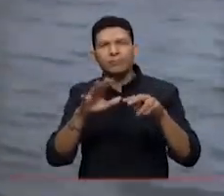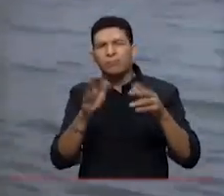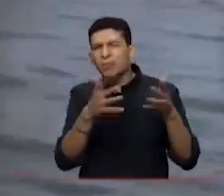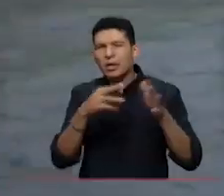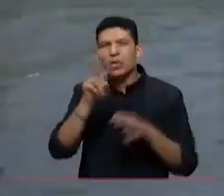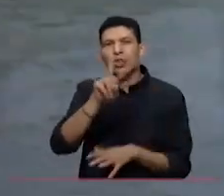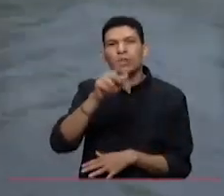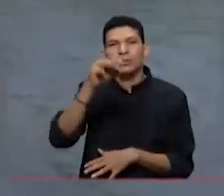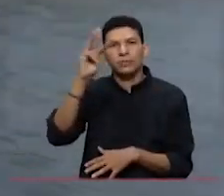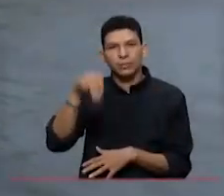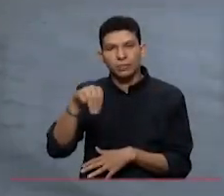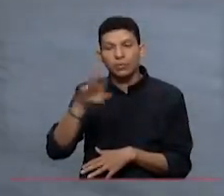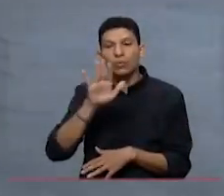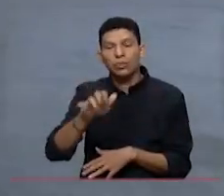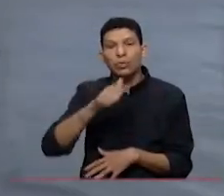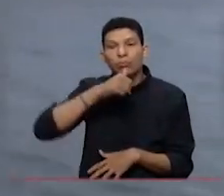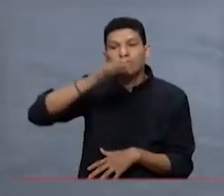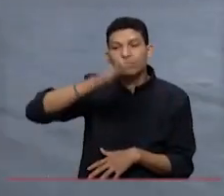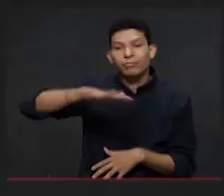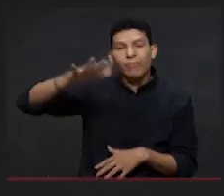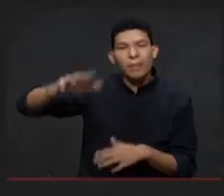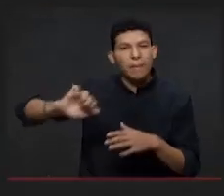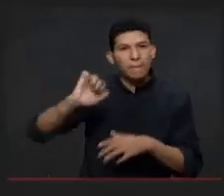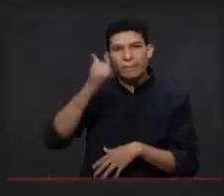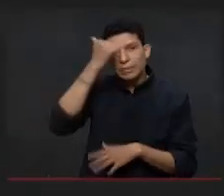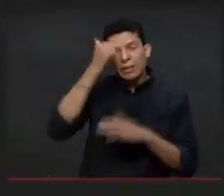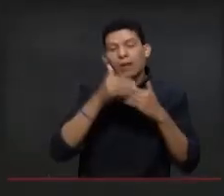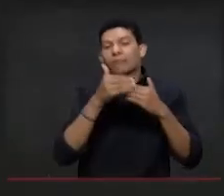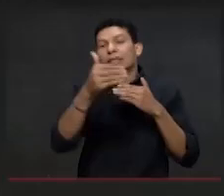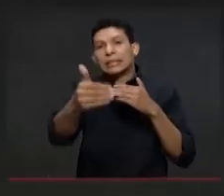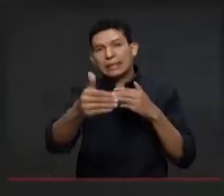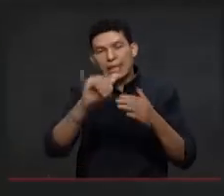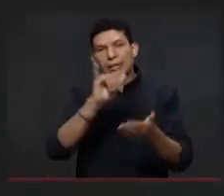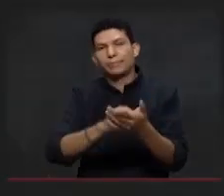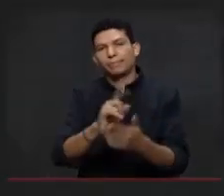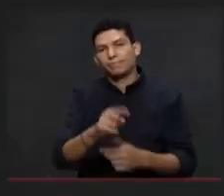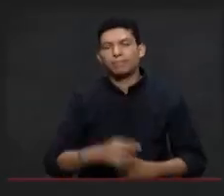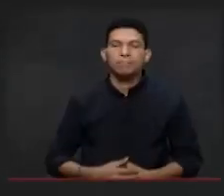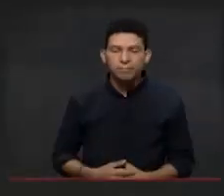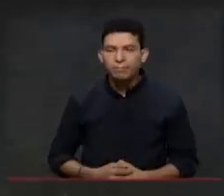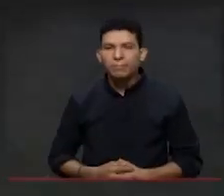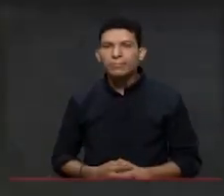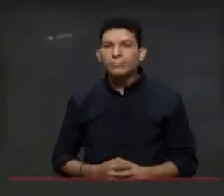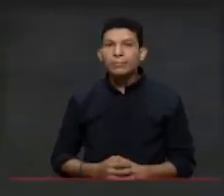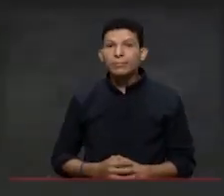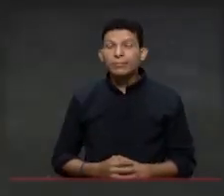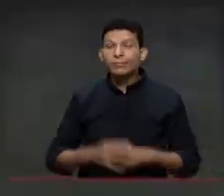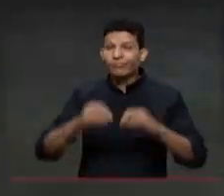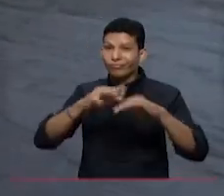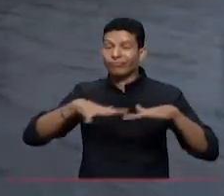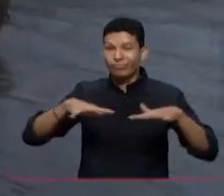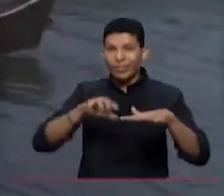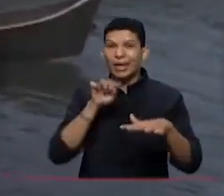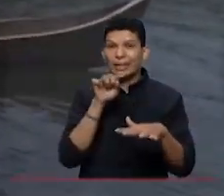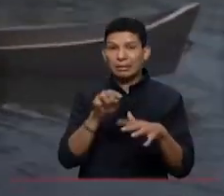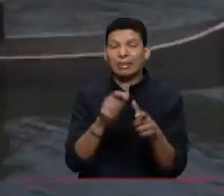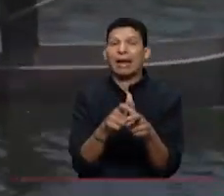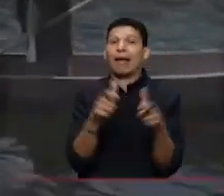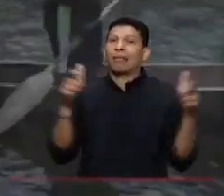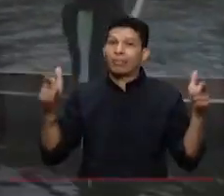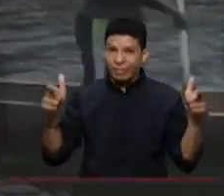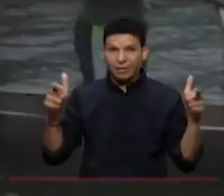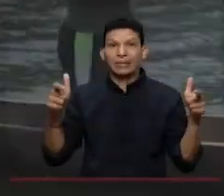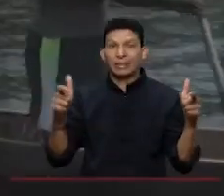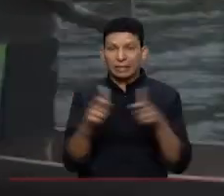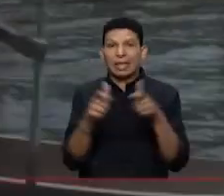kilómetros después de nuestro ecosistema costero principal, que es el ecosistema de Málaga. Es un territorio realmente amplio,